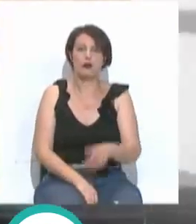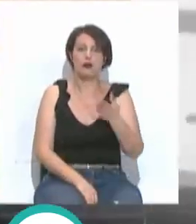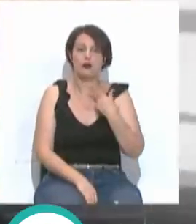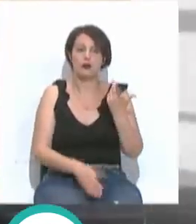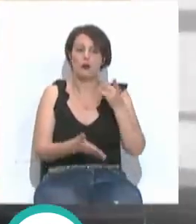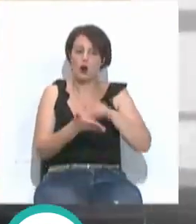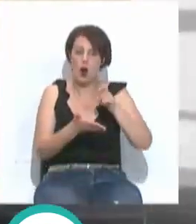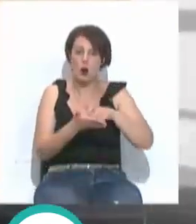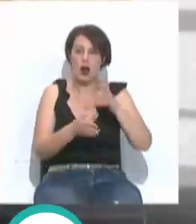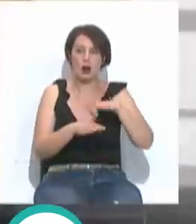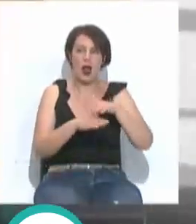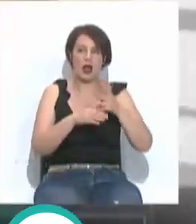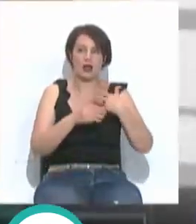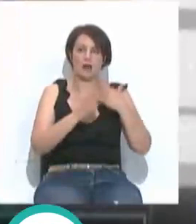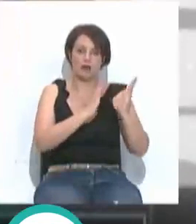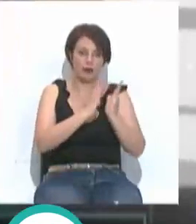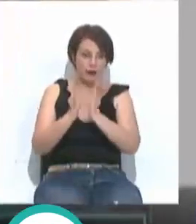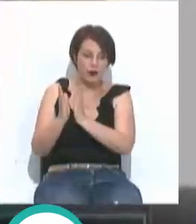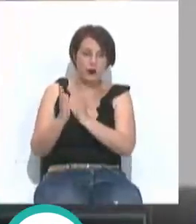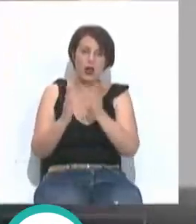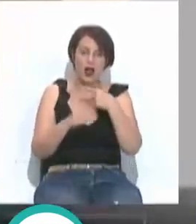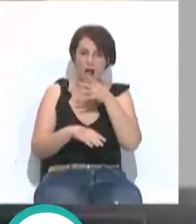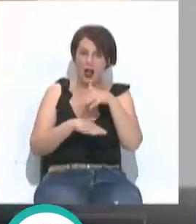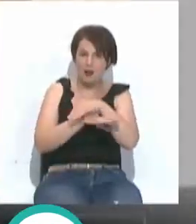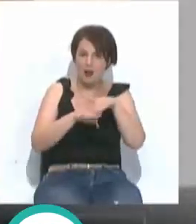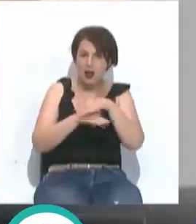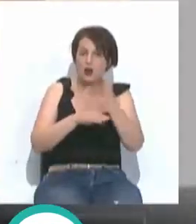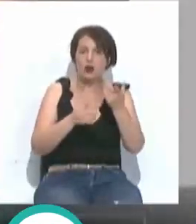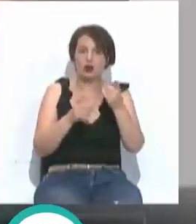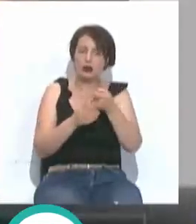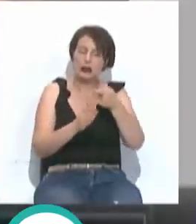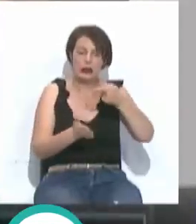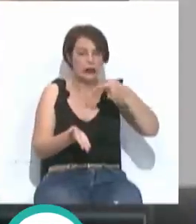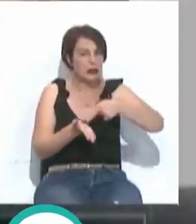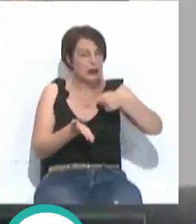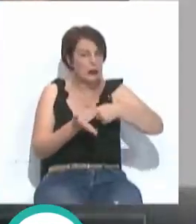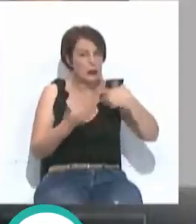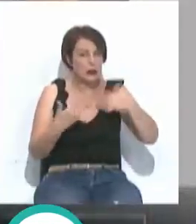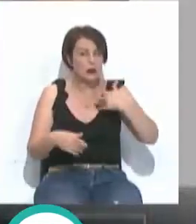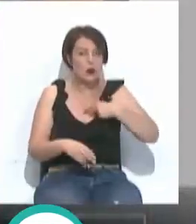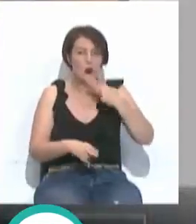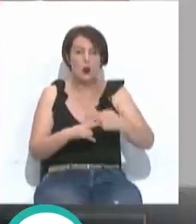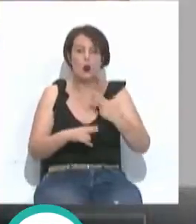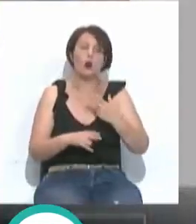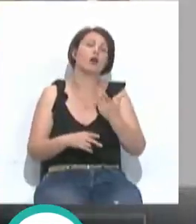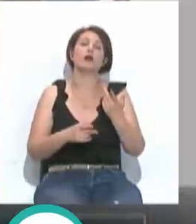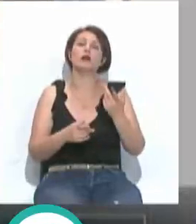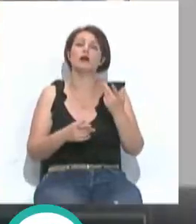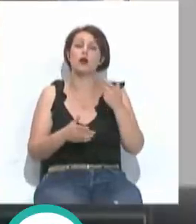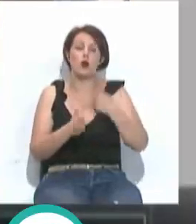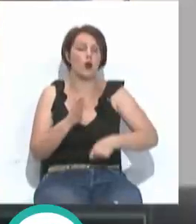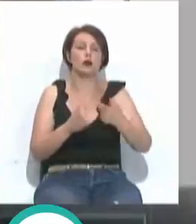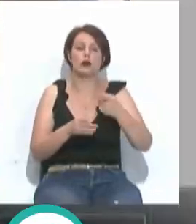algoritmos para la clasificación de las aguas de baño son muy, muy exigentes. En concreto, durante